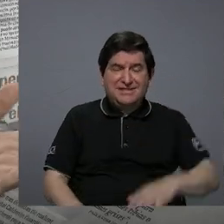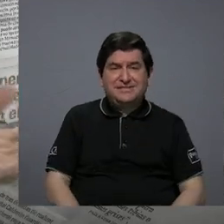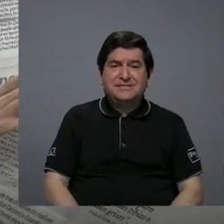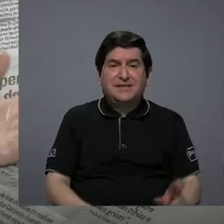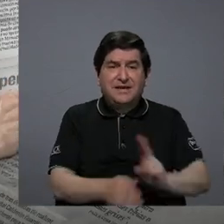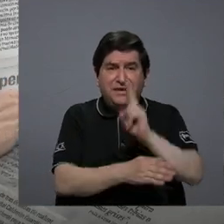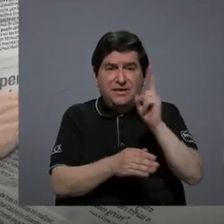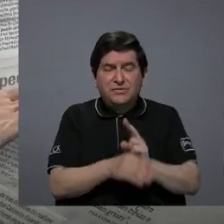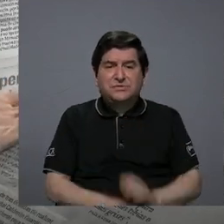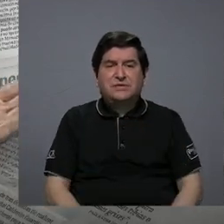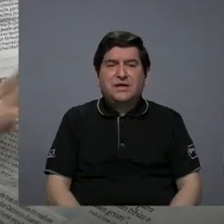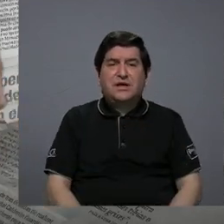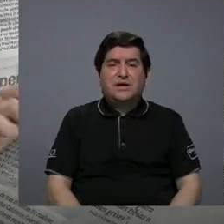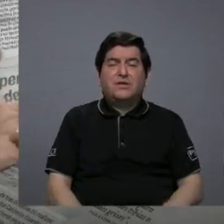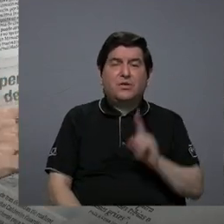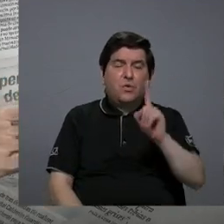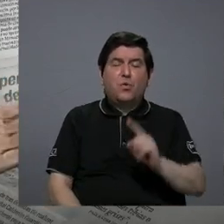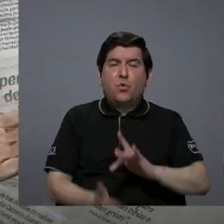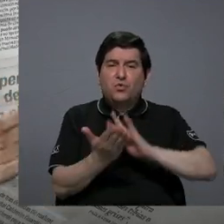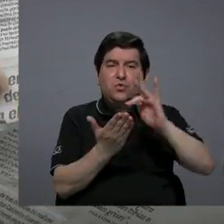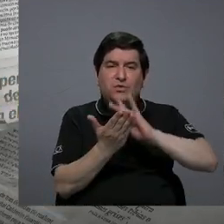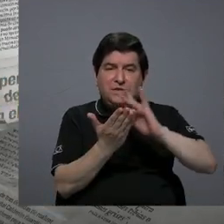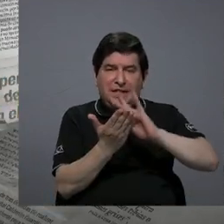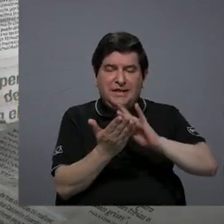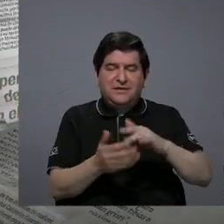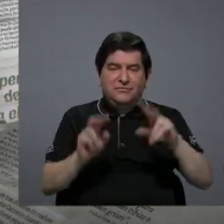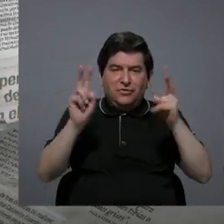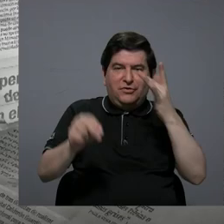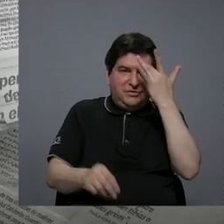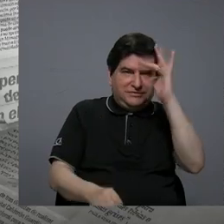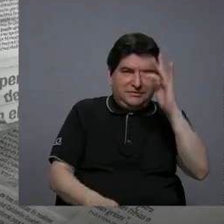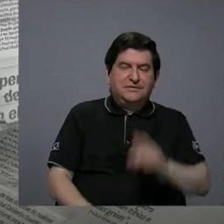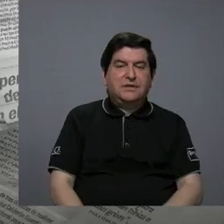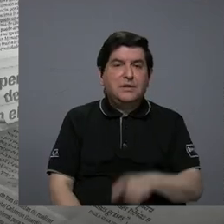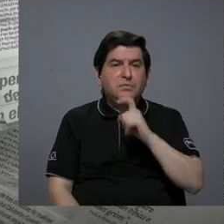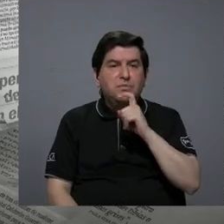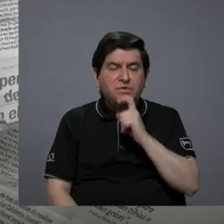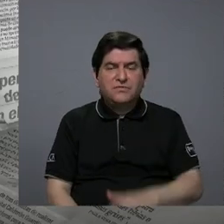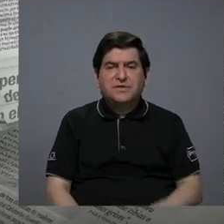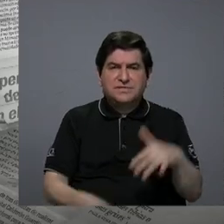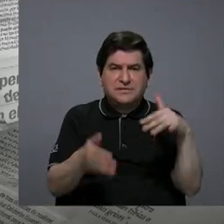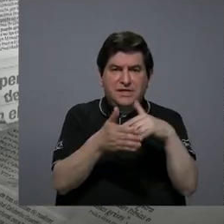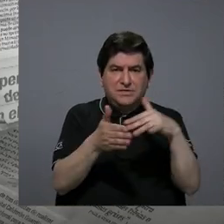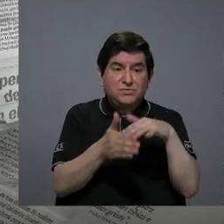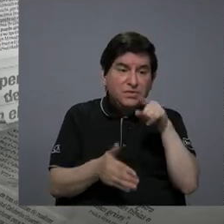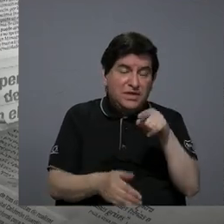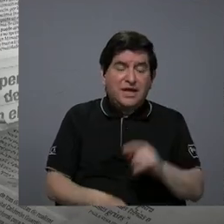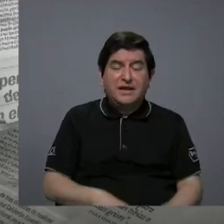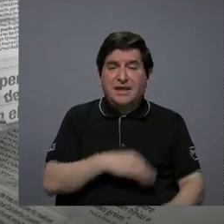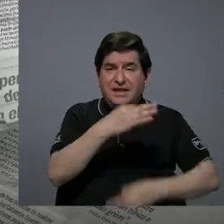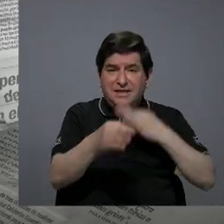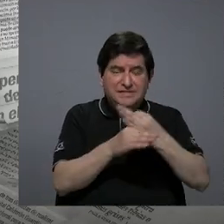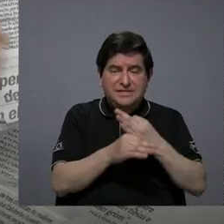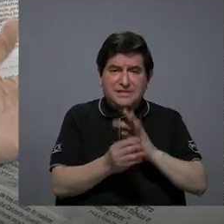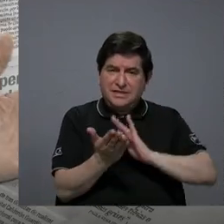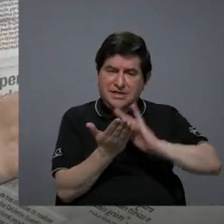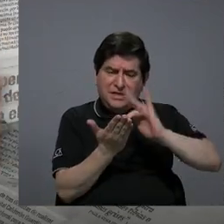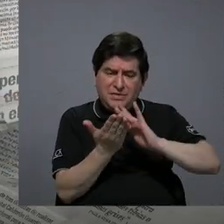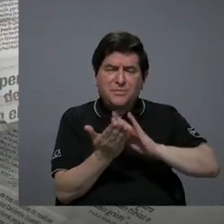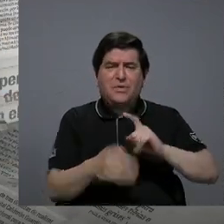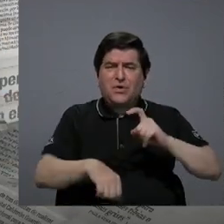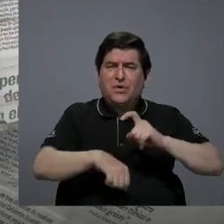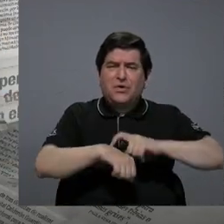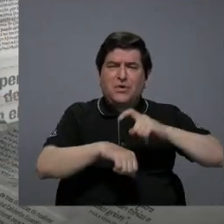está usando es un teléfono inteligente primero que es difícil estudiar en un teléfono inteligente un rato